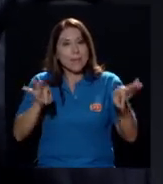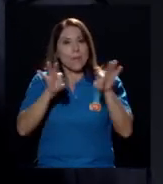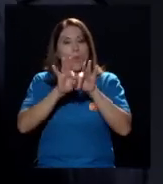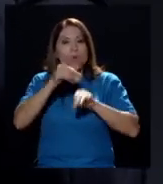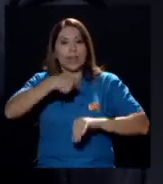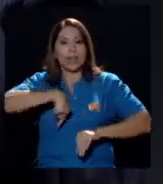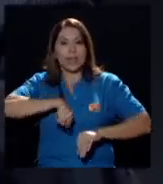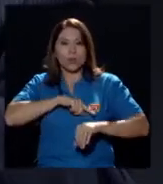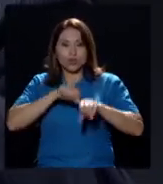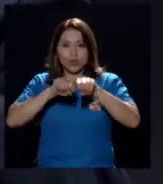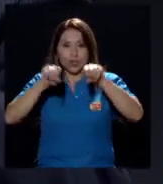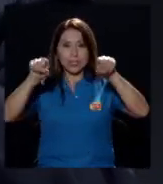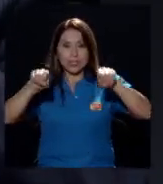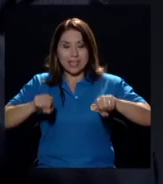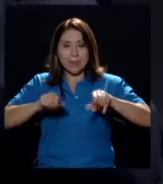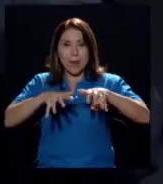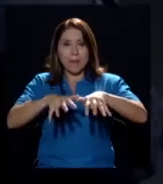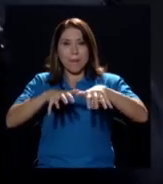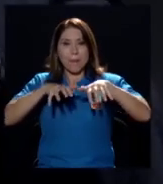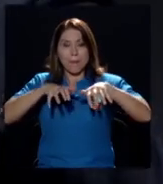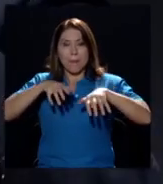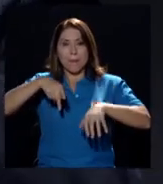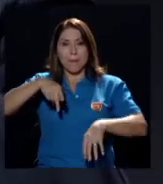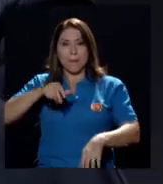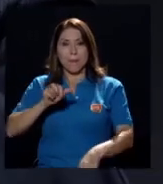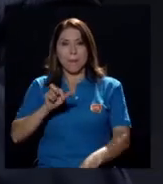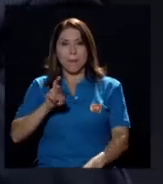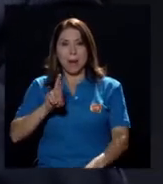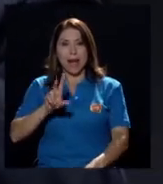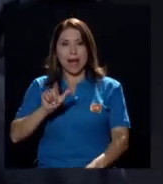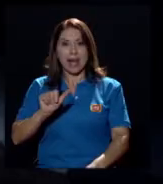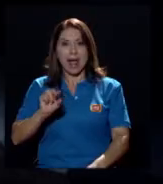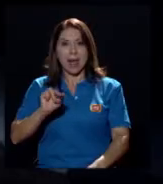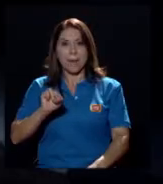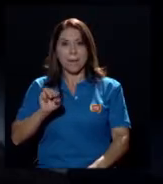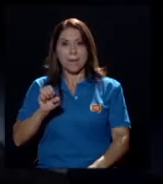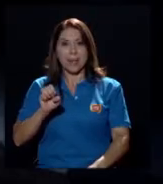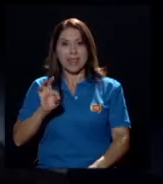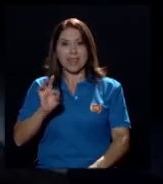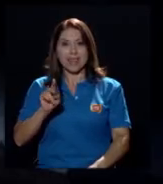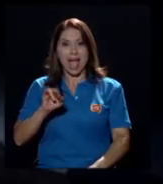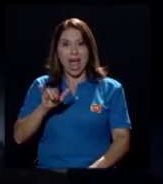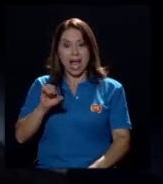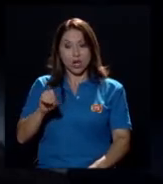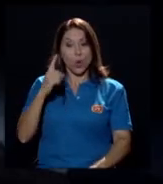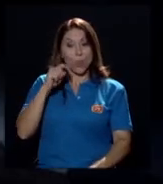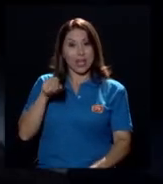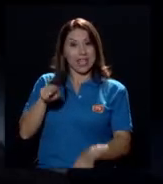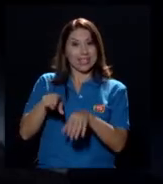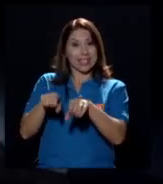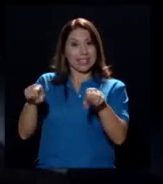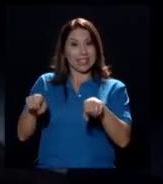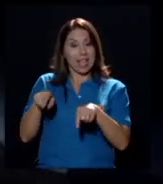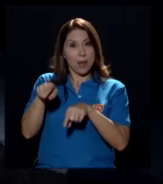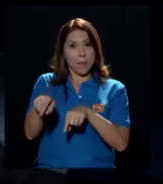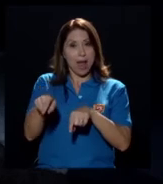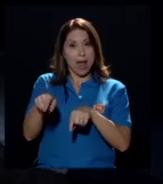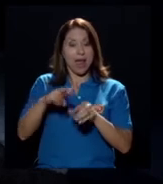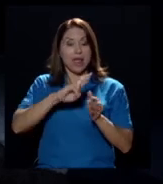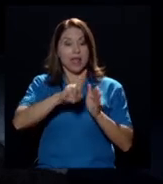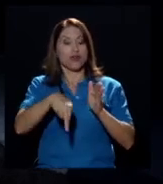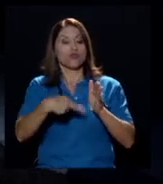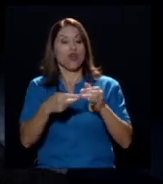sistema parlamentario, porque en nuestro sistema parlamentario el rol de la oposición tiene